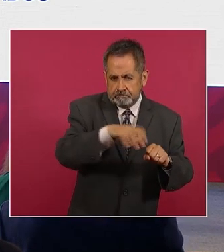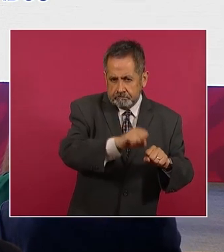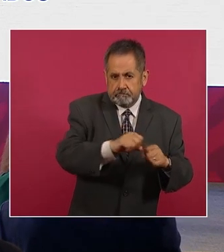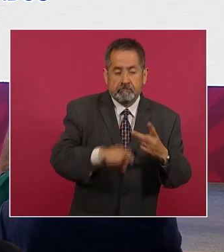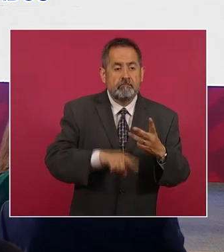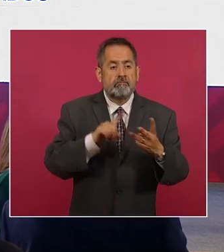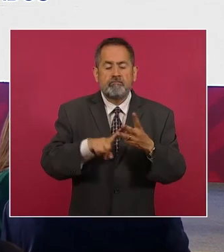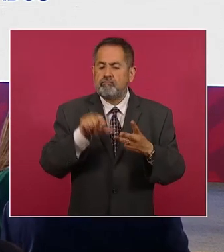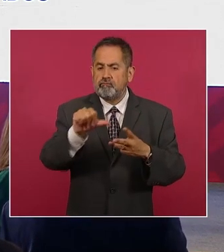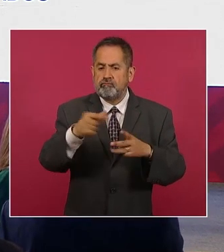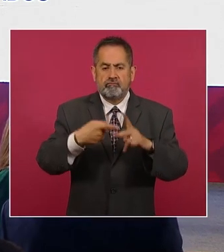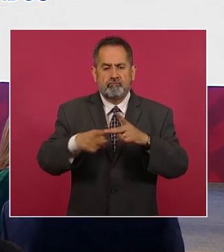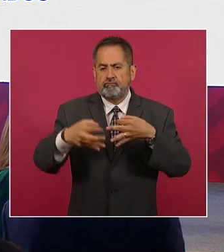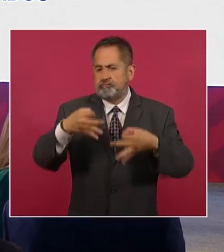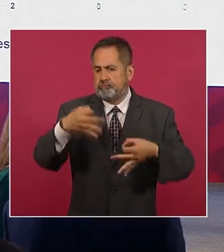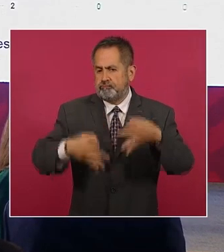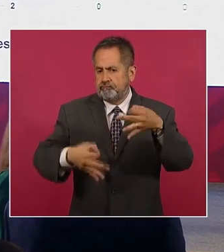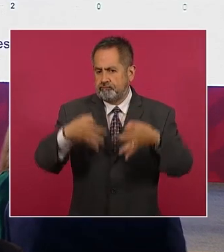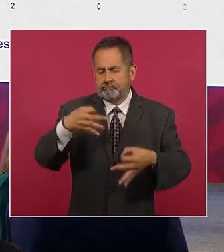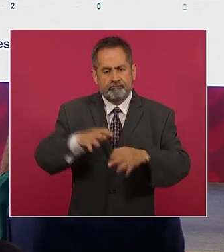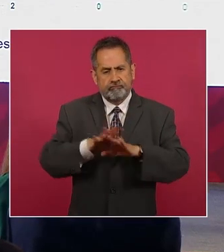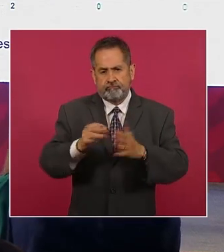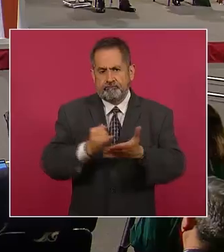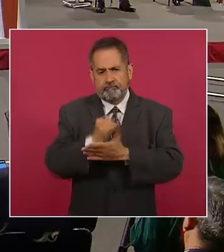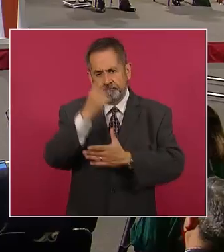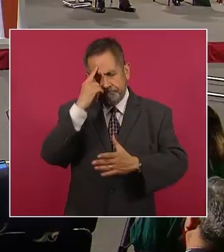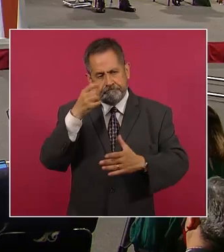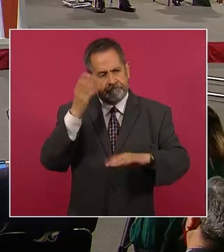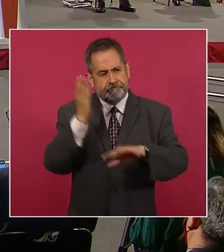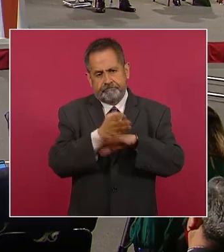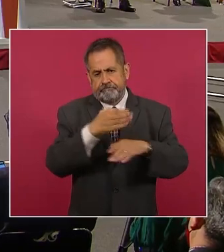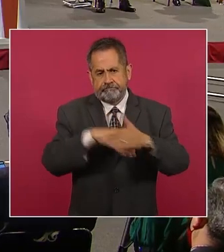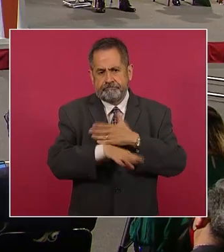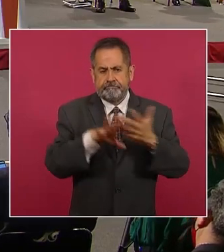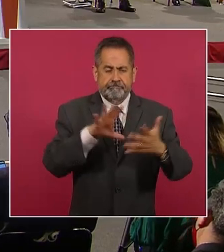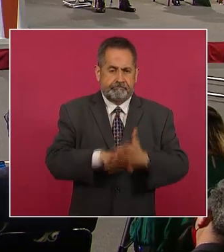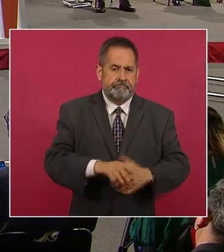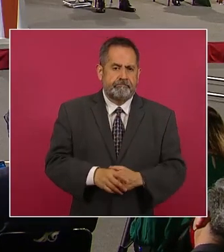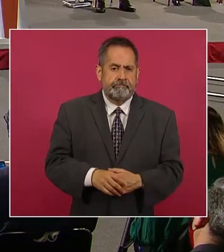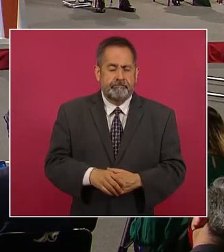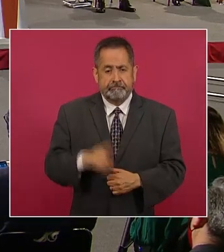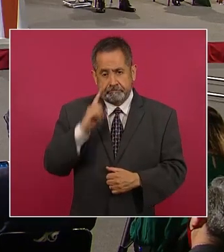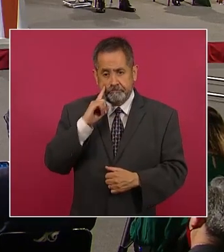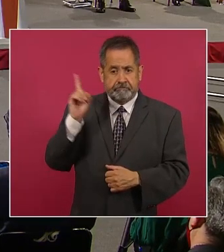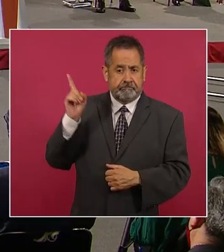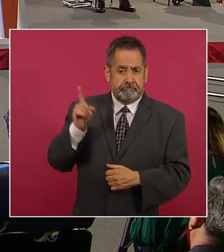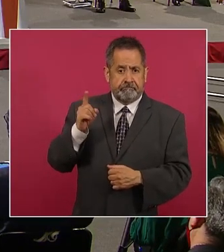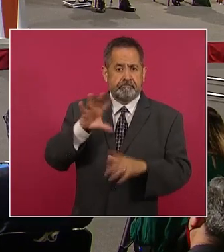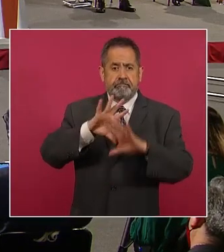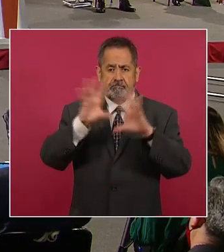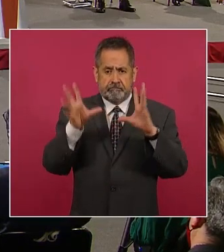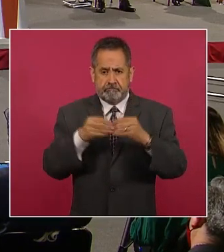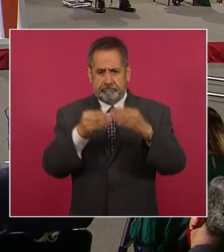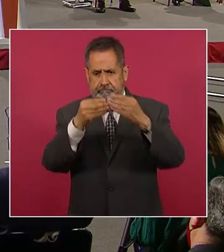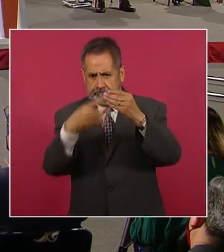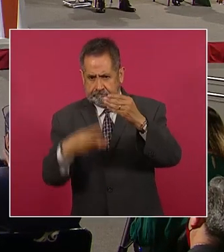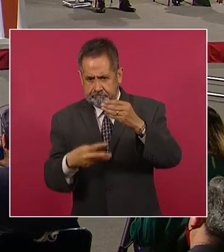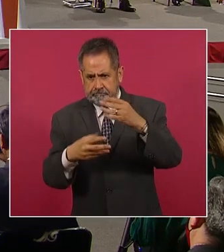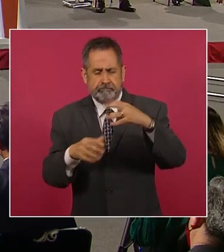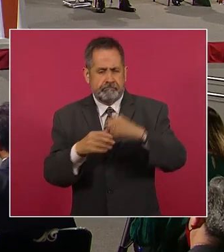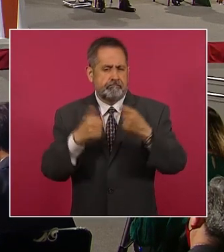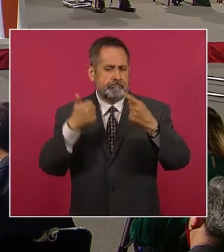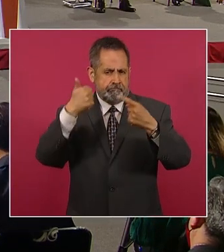a proceso penal. Por último, aquí está el desglose de todos los casos. José Luis Gamboa, Margarito